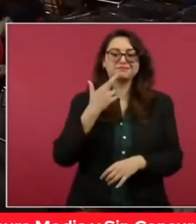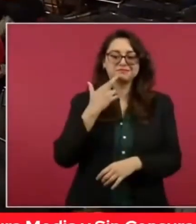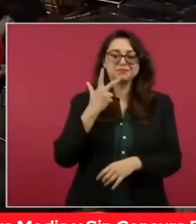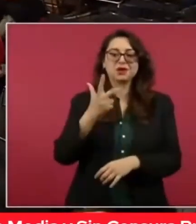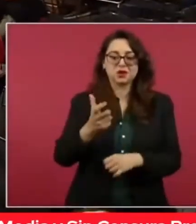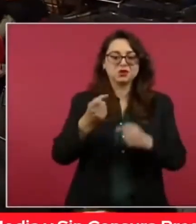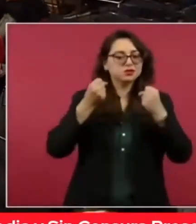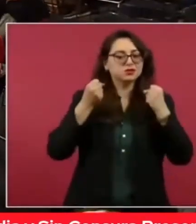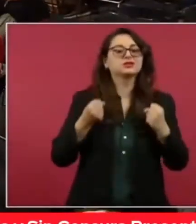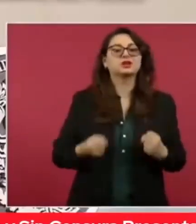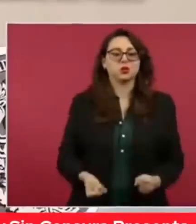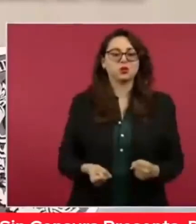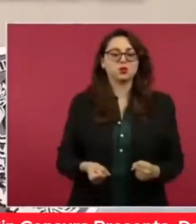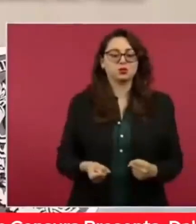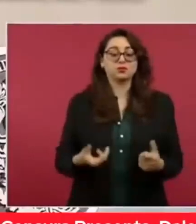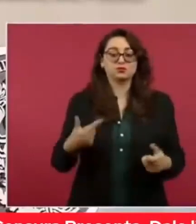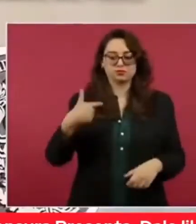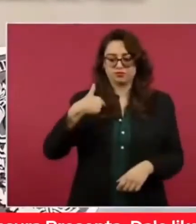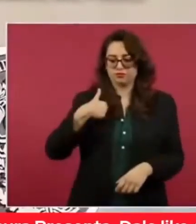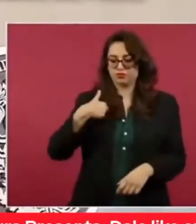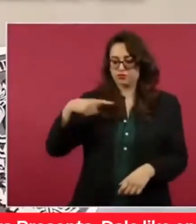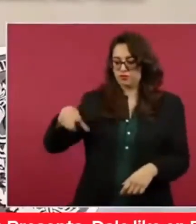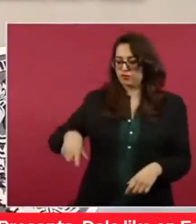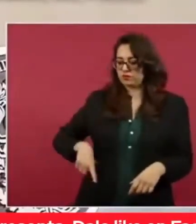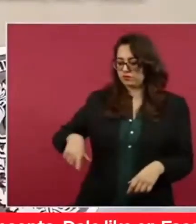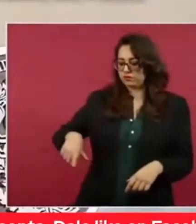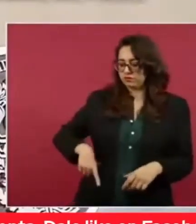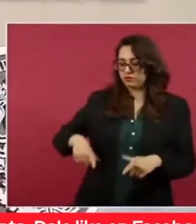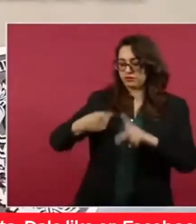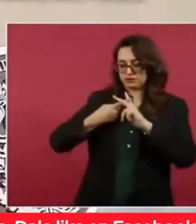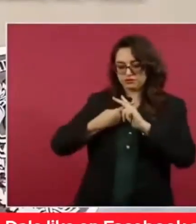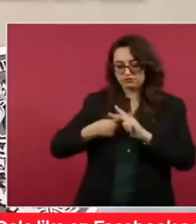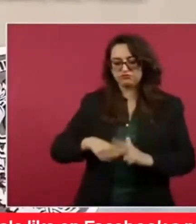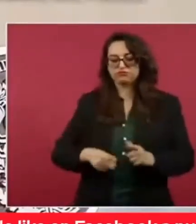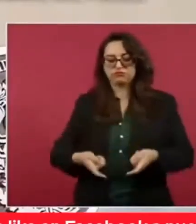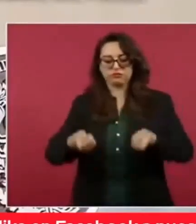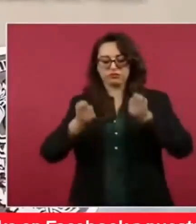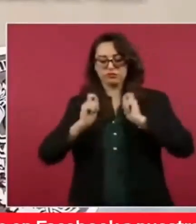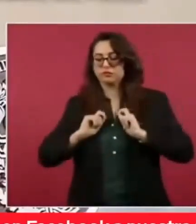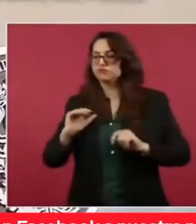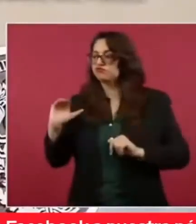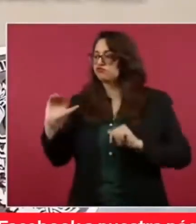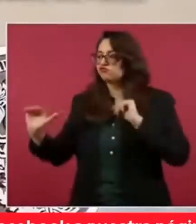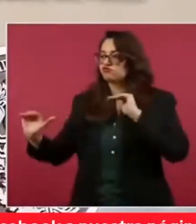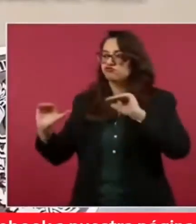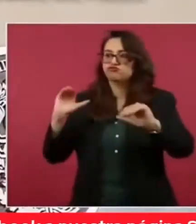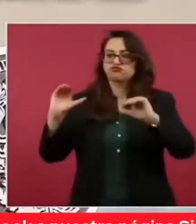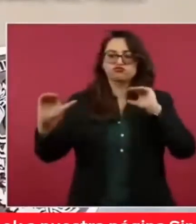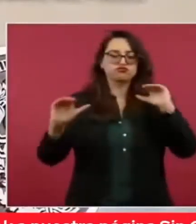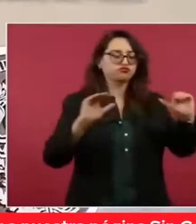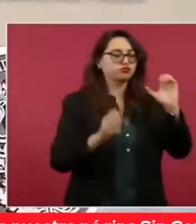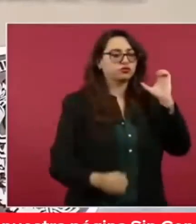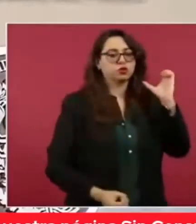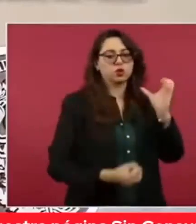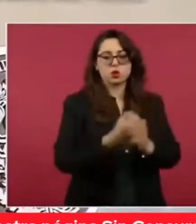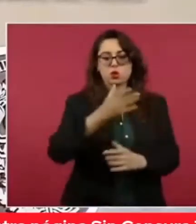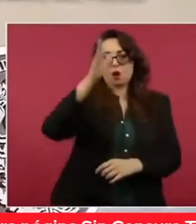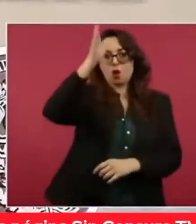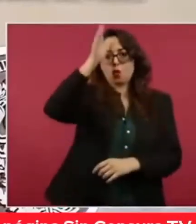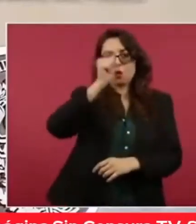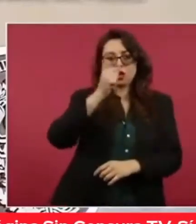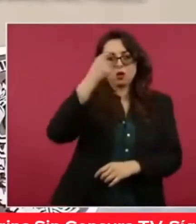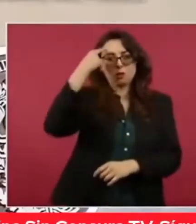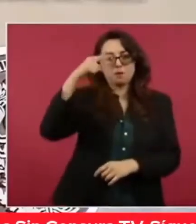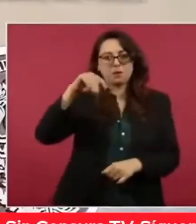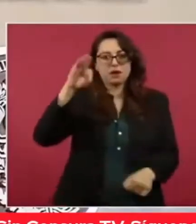social. Desde el inicio de mi administración, convoqué a los diferentes sectores para concurrir en el nuevo acuerdo por el bienestar y desarrollo de Quintana Roo,